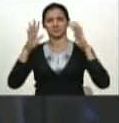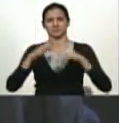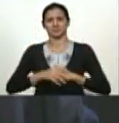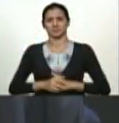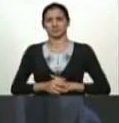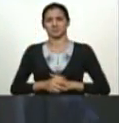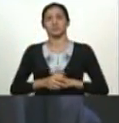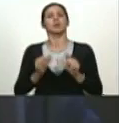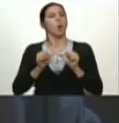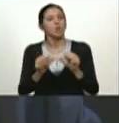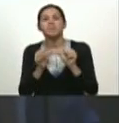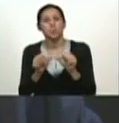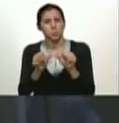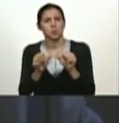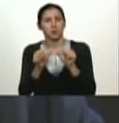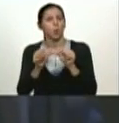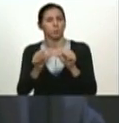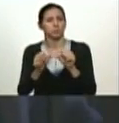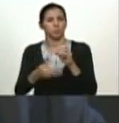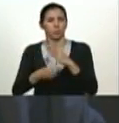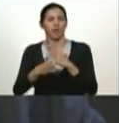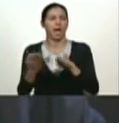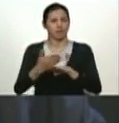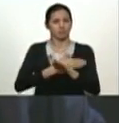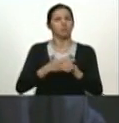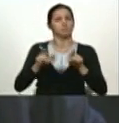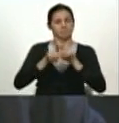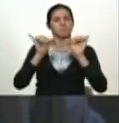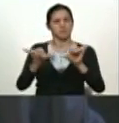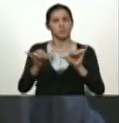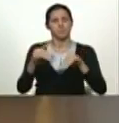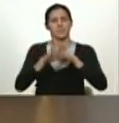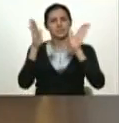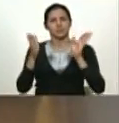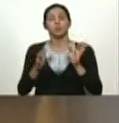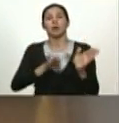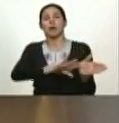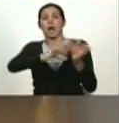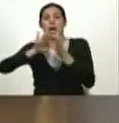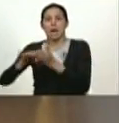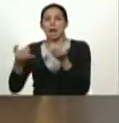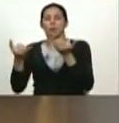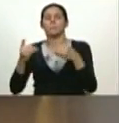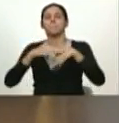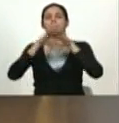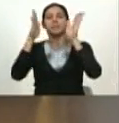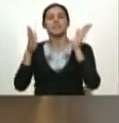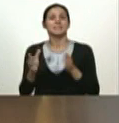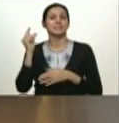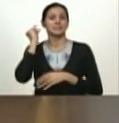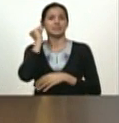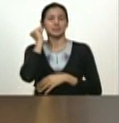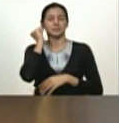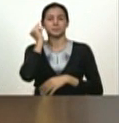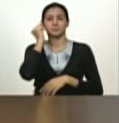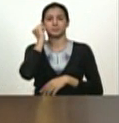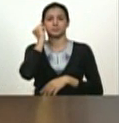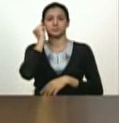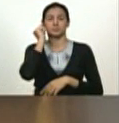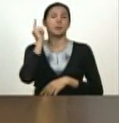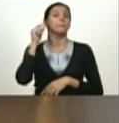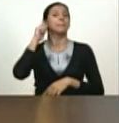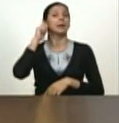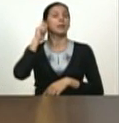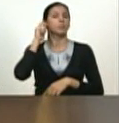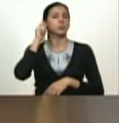he ratificado como ministra del poder popular para la mujer